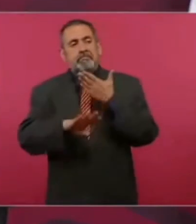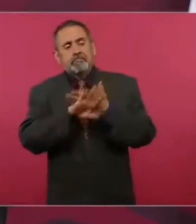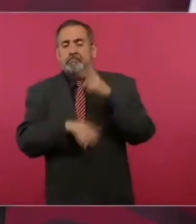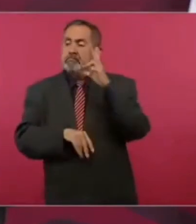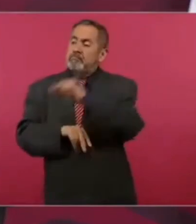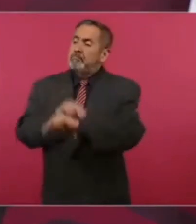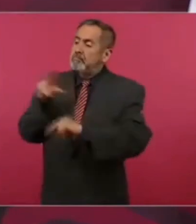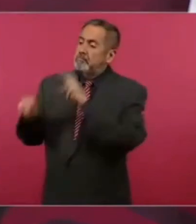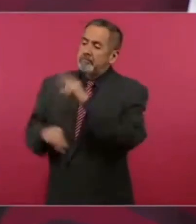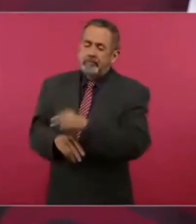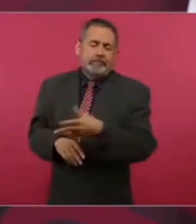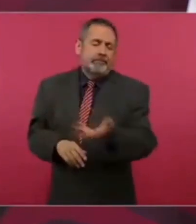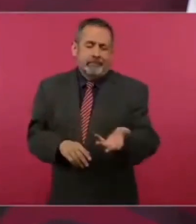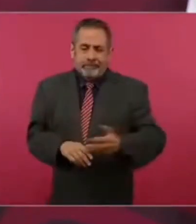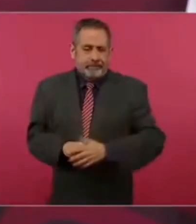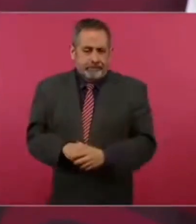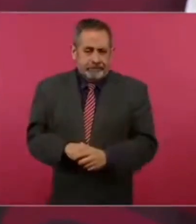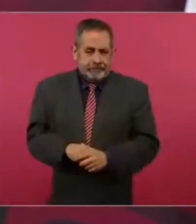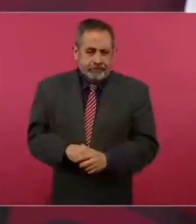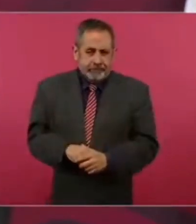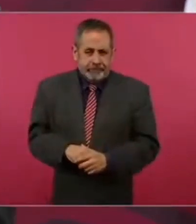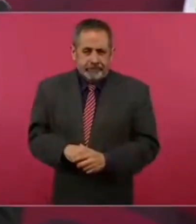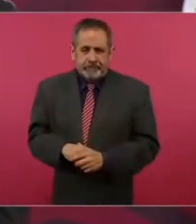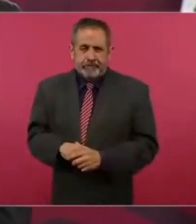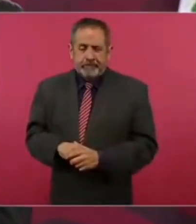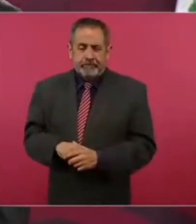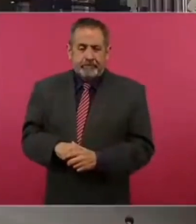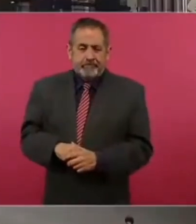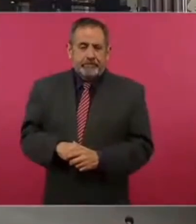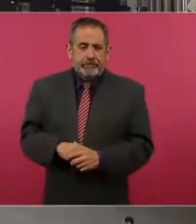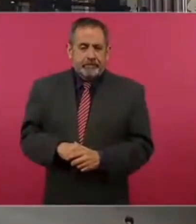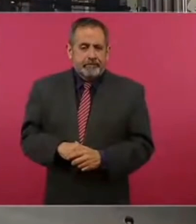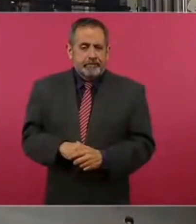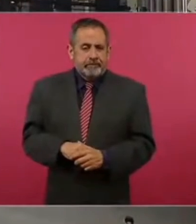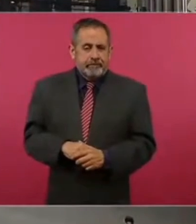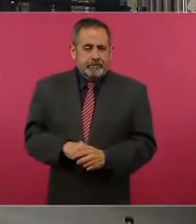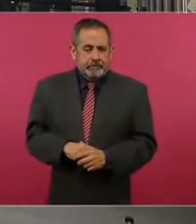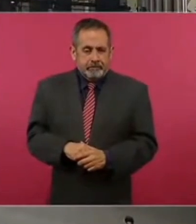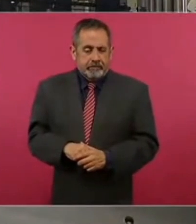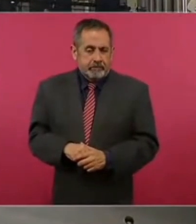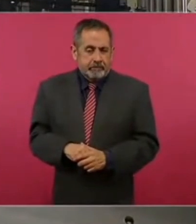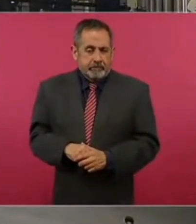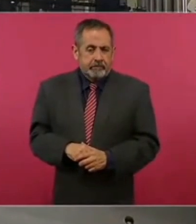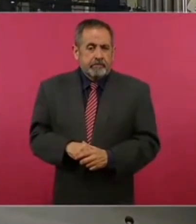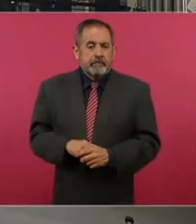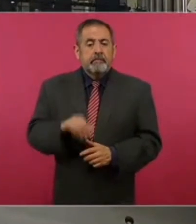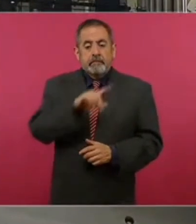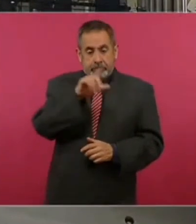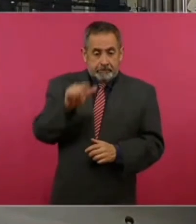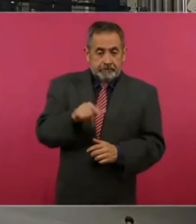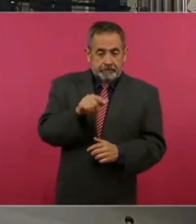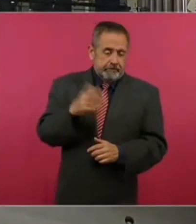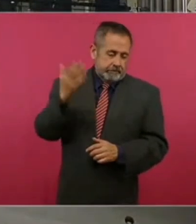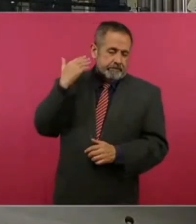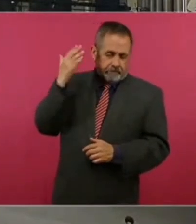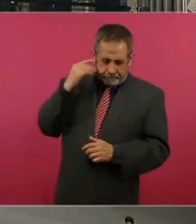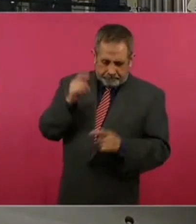No se oponían antes a los libros. Porque ya estaban cambiando